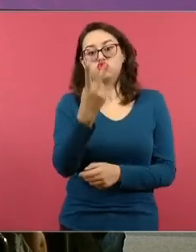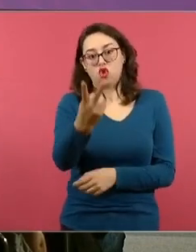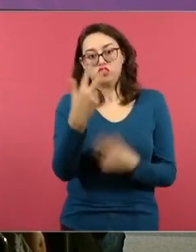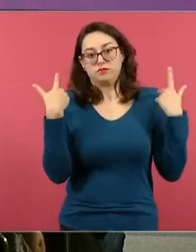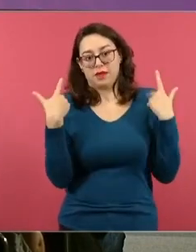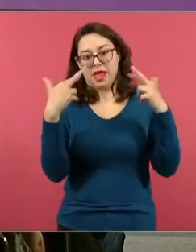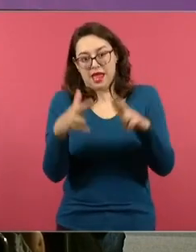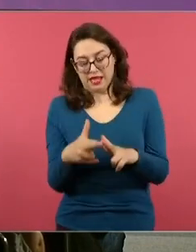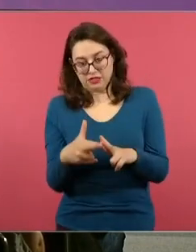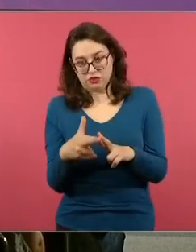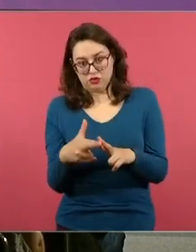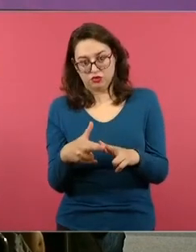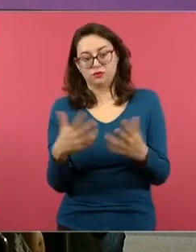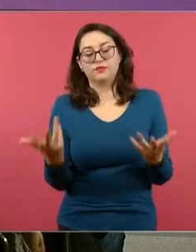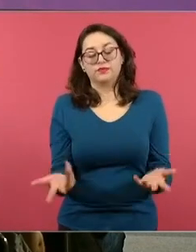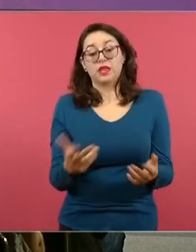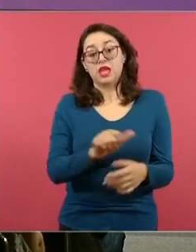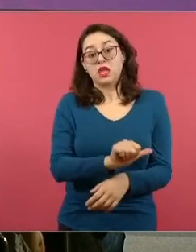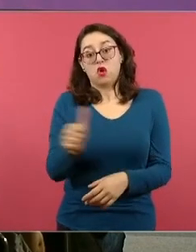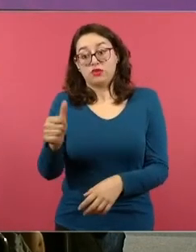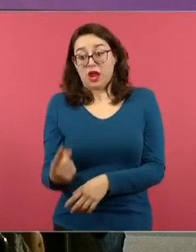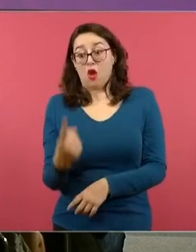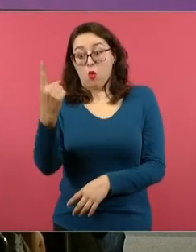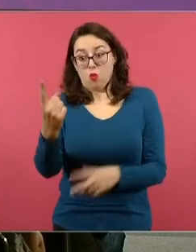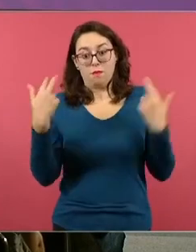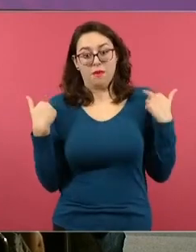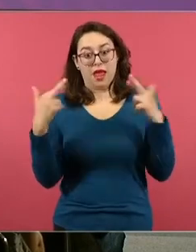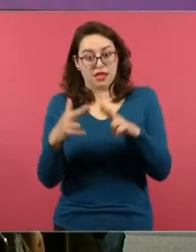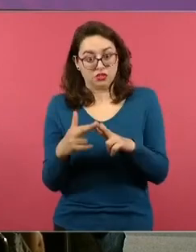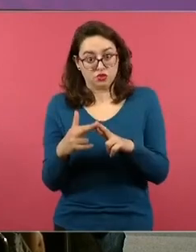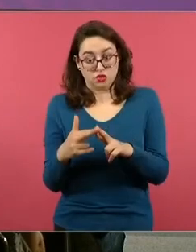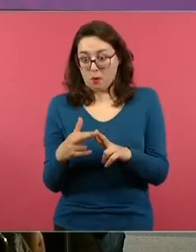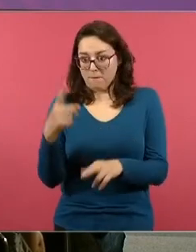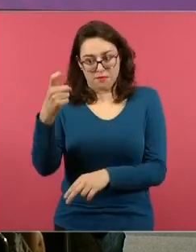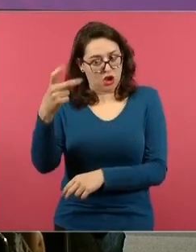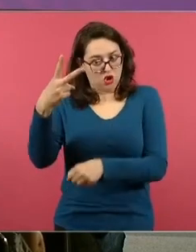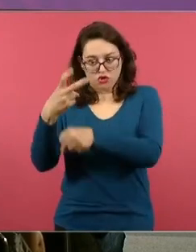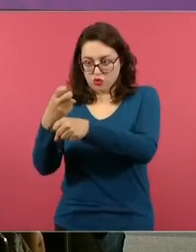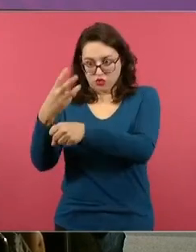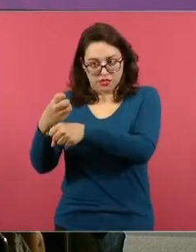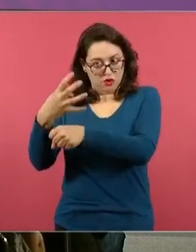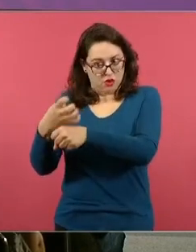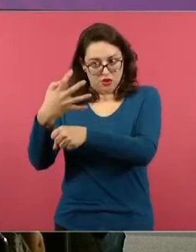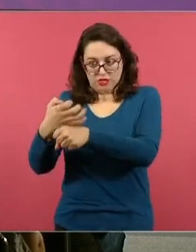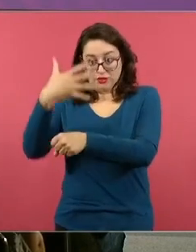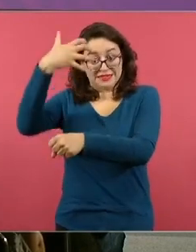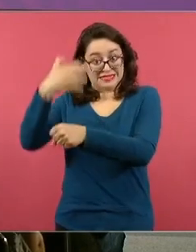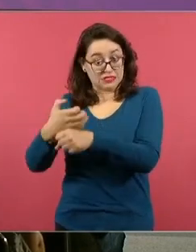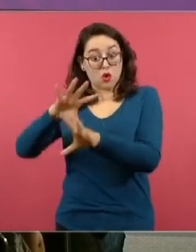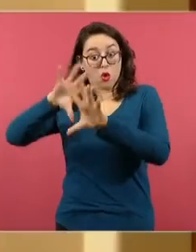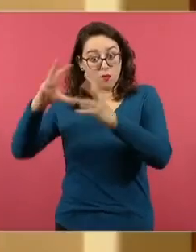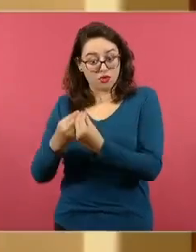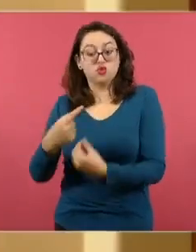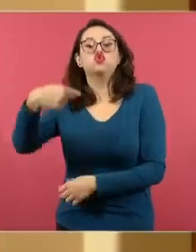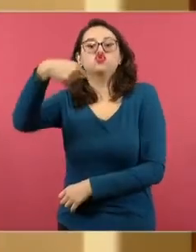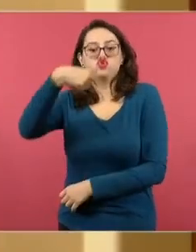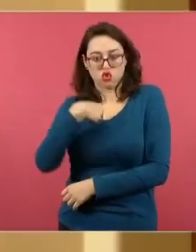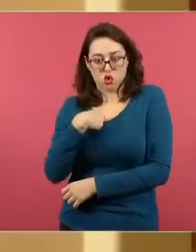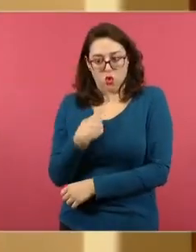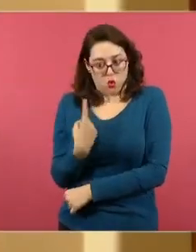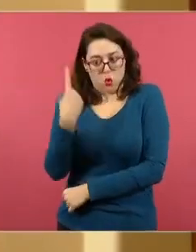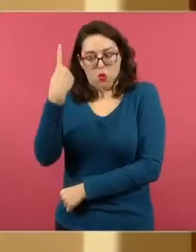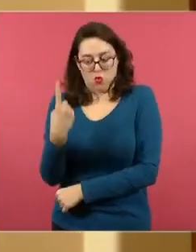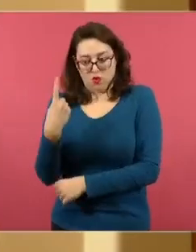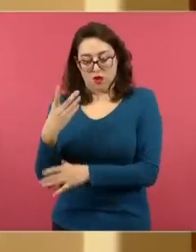uno de los proyectos escolares en el campo formativo de lenguajes titulado El uso negado de las lenguas